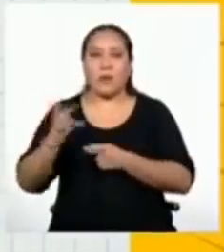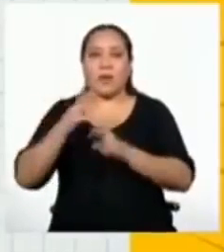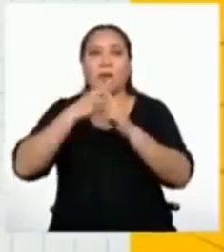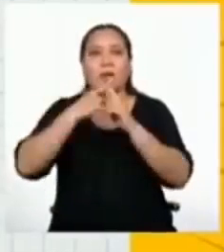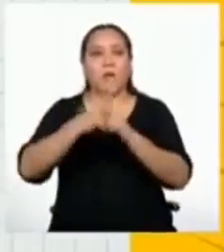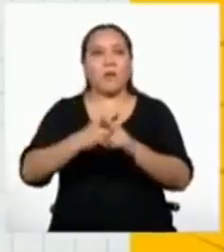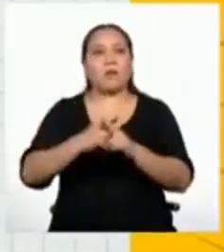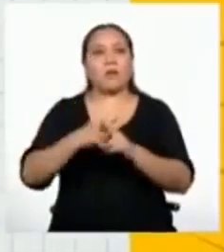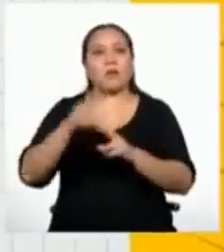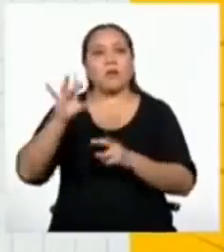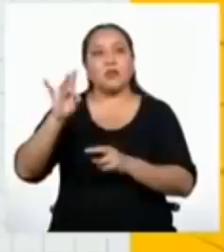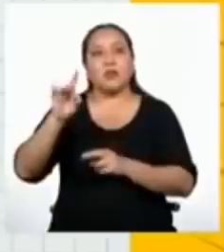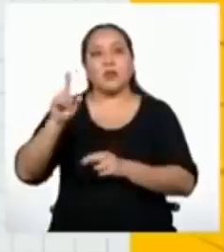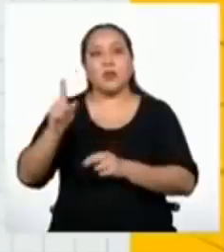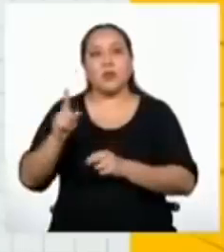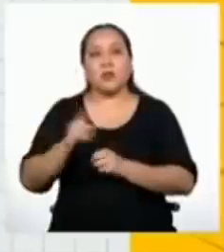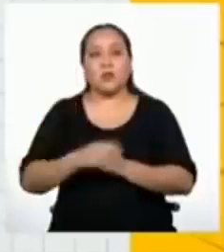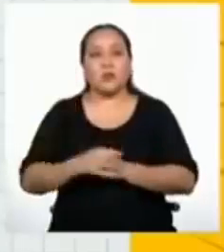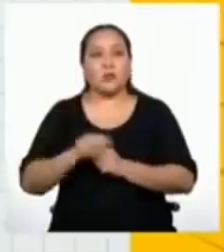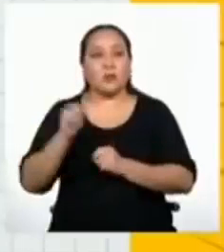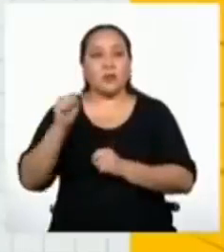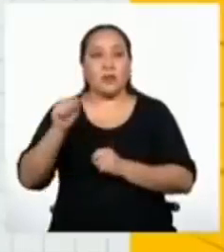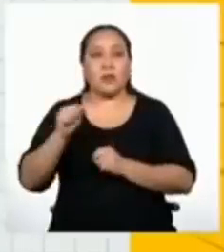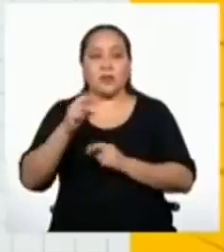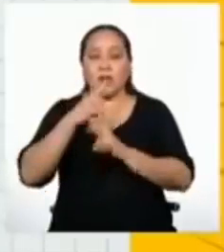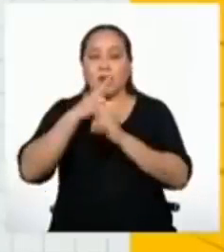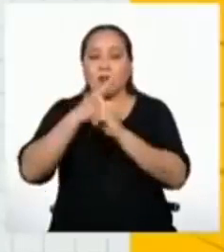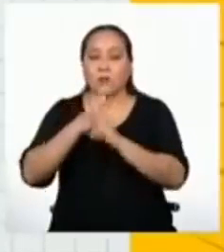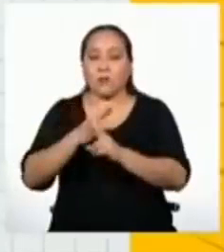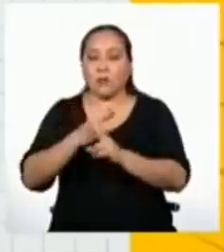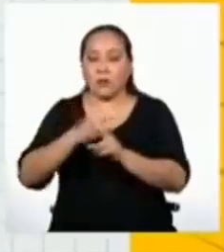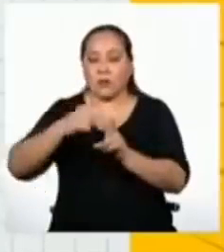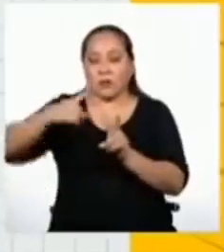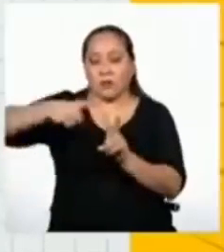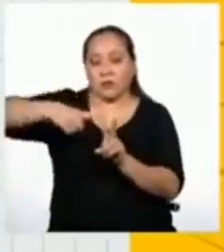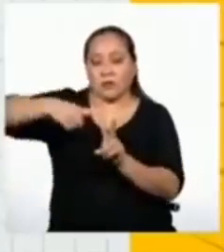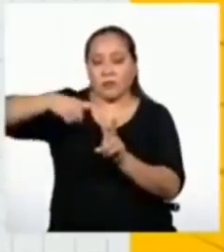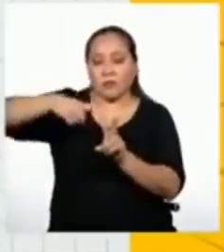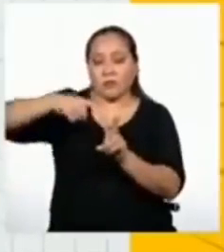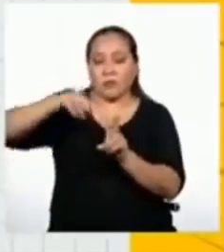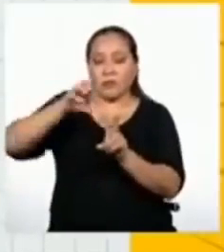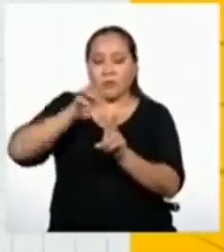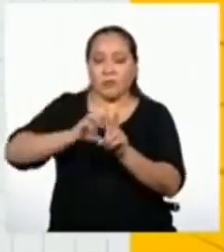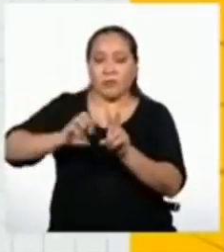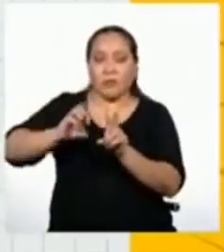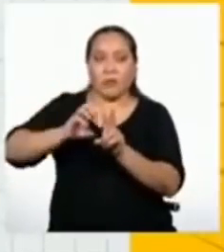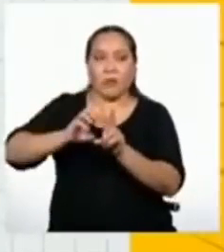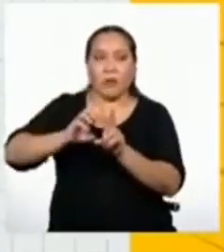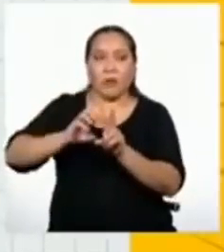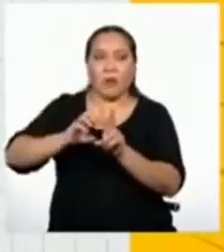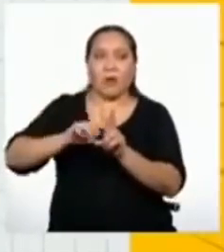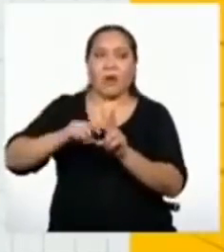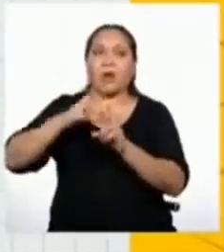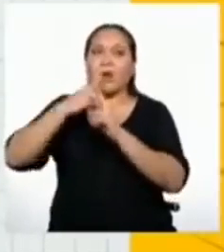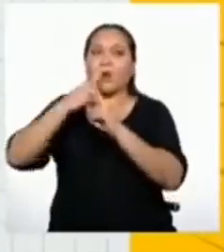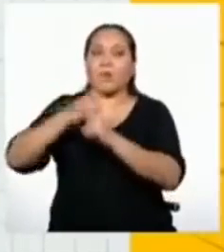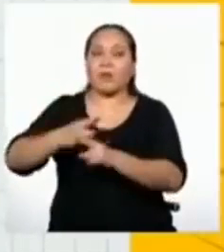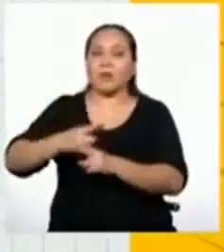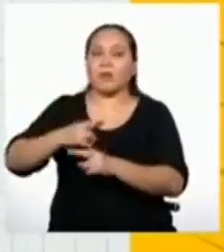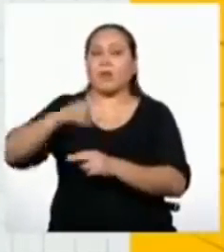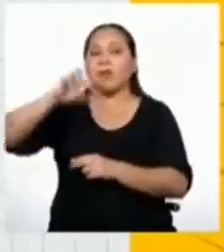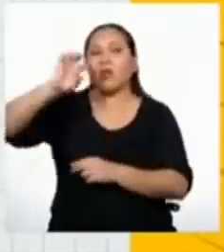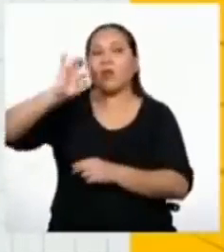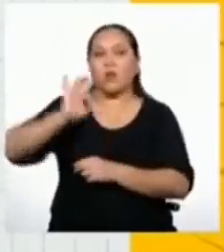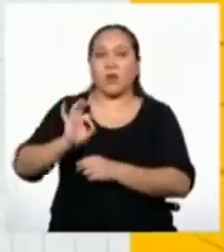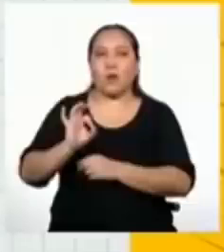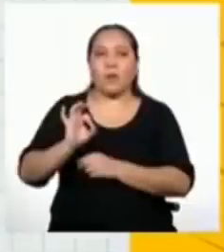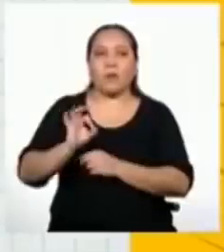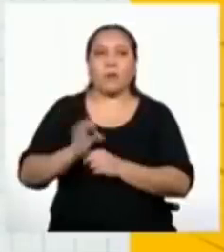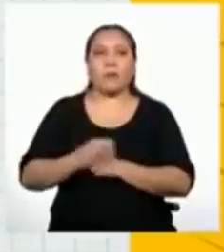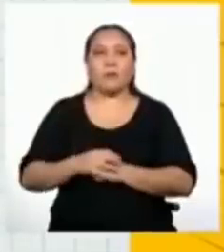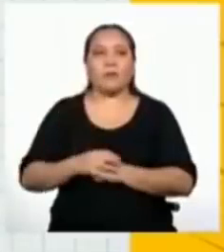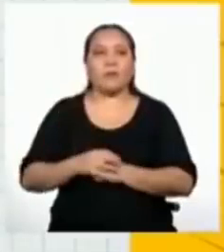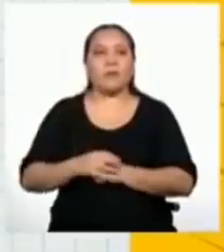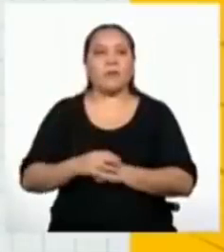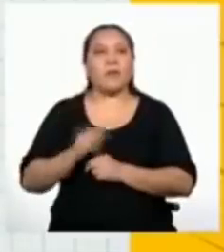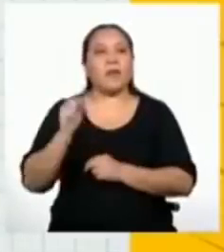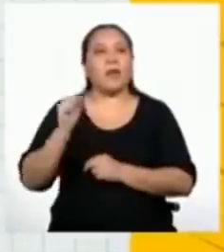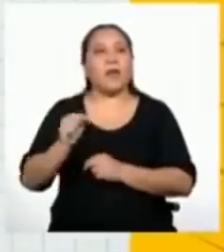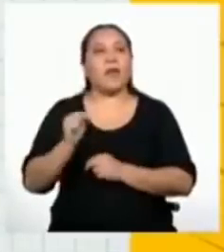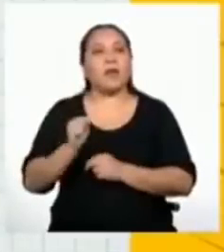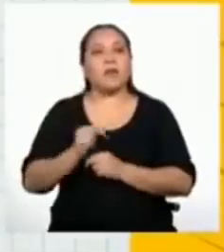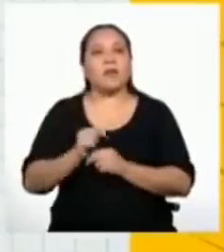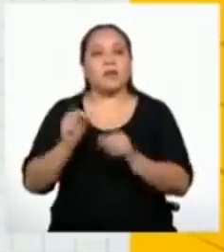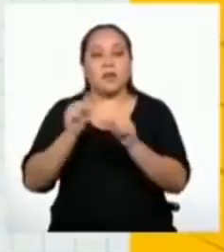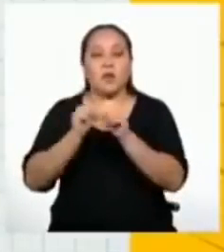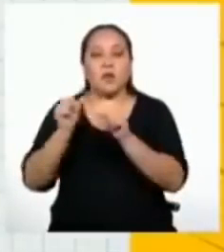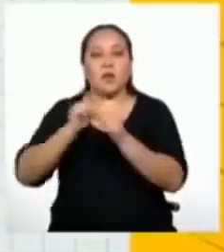y uno. Si a este resultado le sacamos la raíz cuadrada, obtenemos como resultado final nueve, que viene a ser